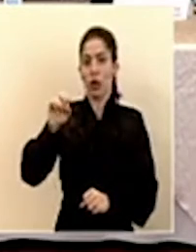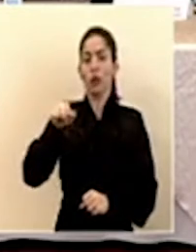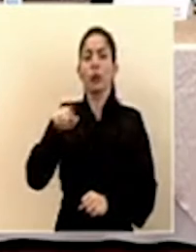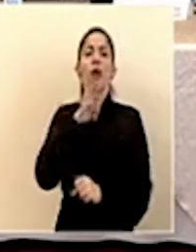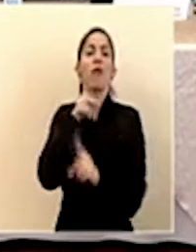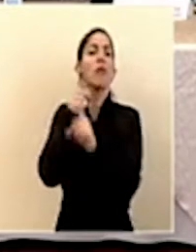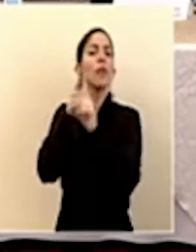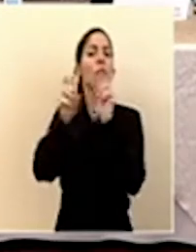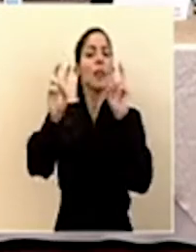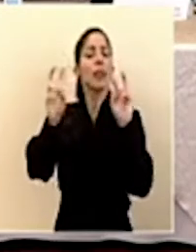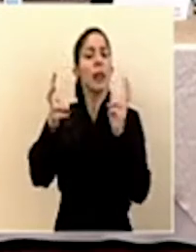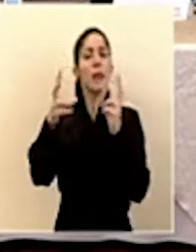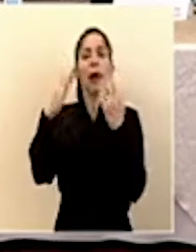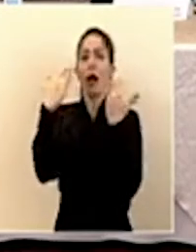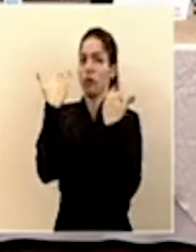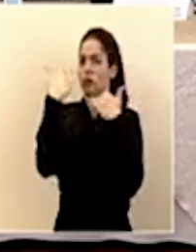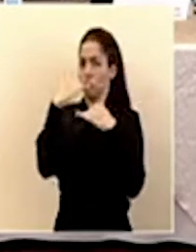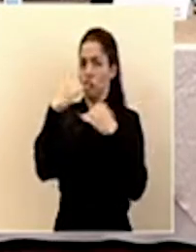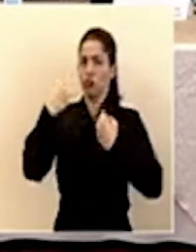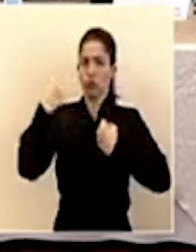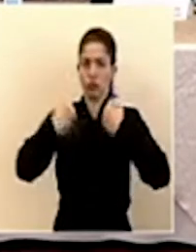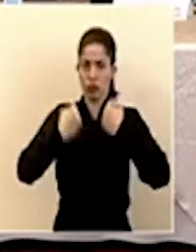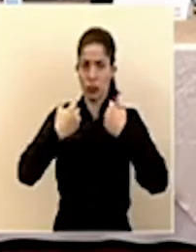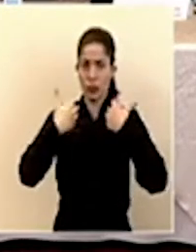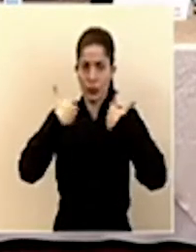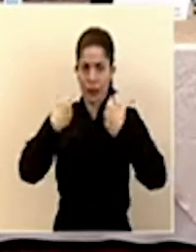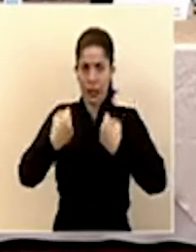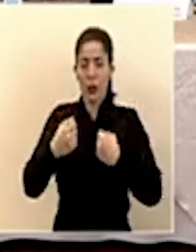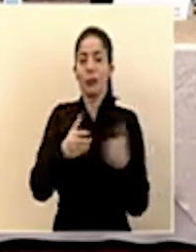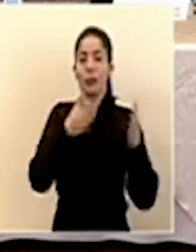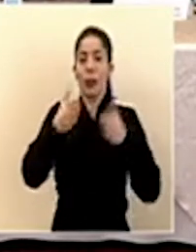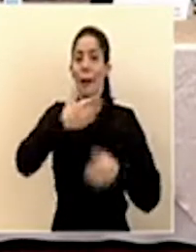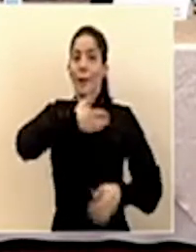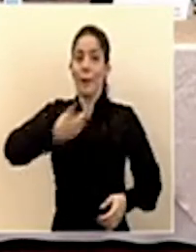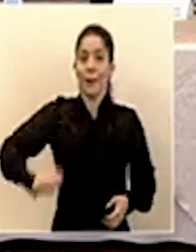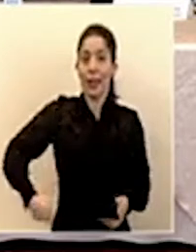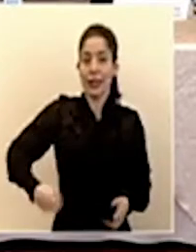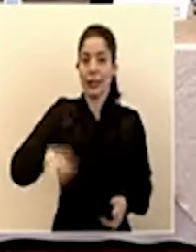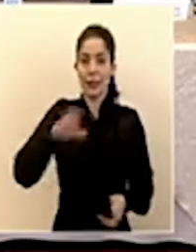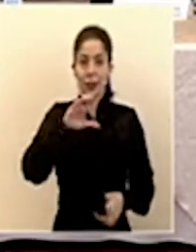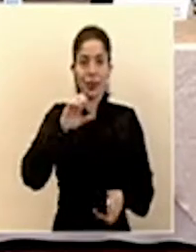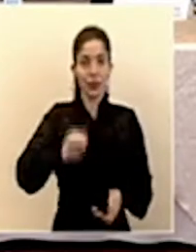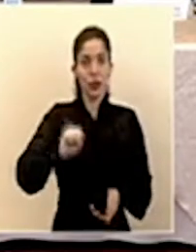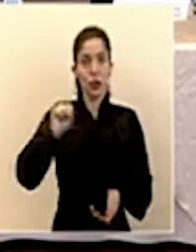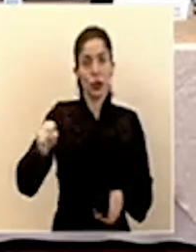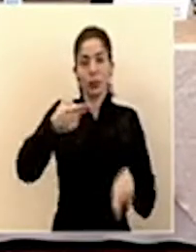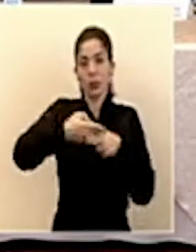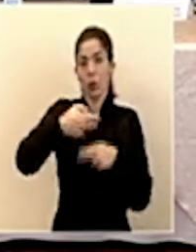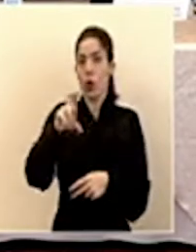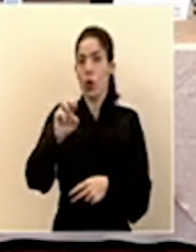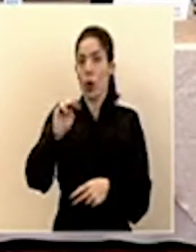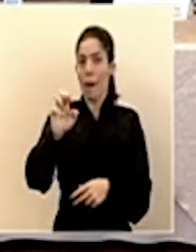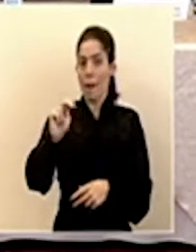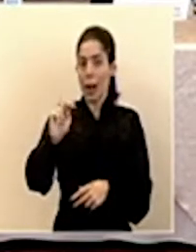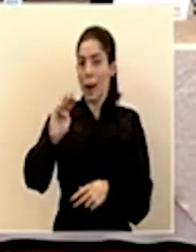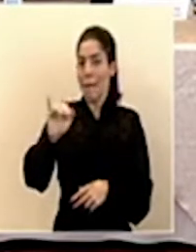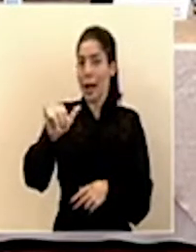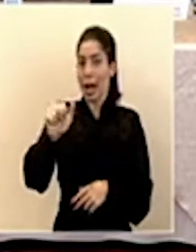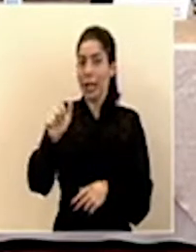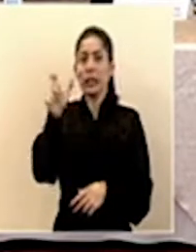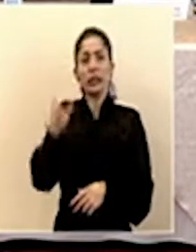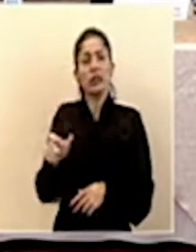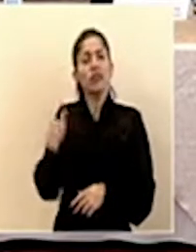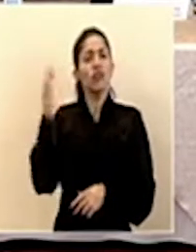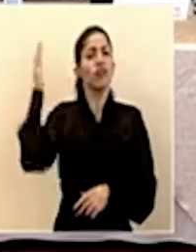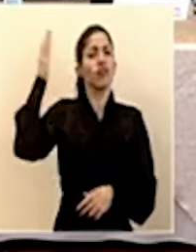sobre el tema de la restricción vehicular sanitaria. Señor presidente de la Caja Costarricense de Seguro Social, don Román Macaya, quien trae